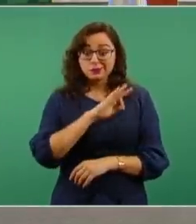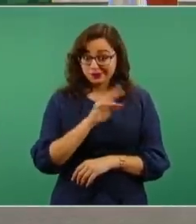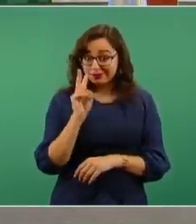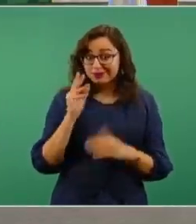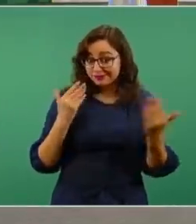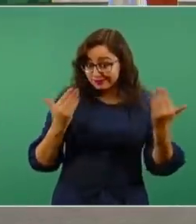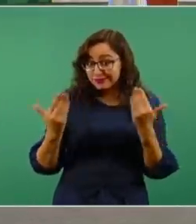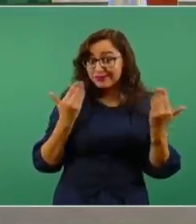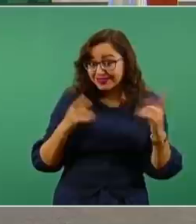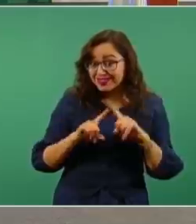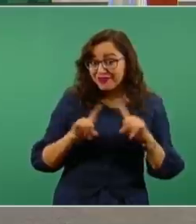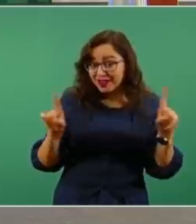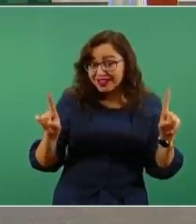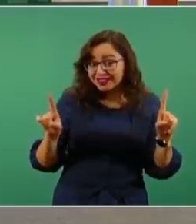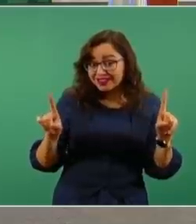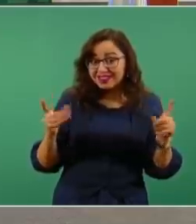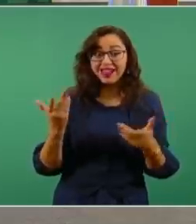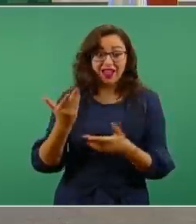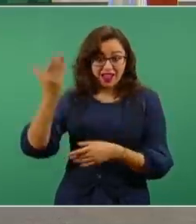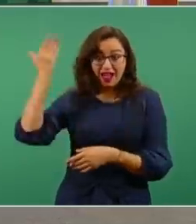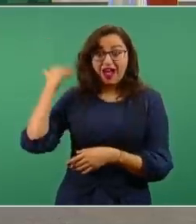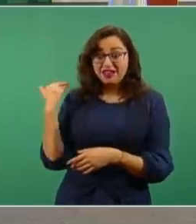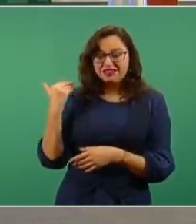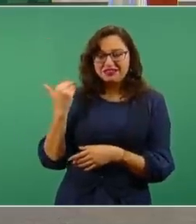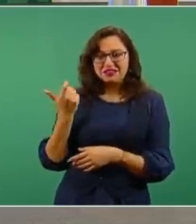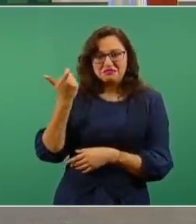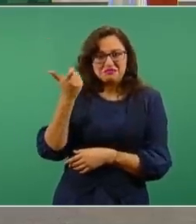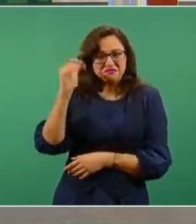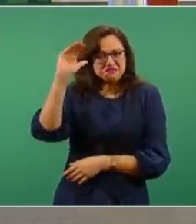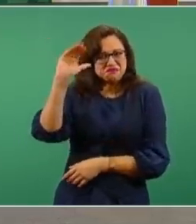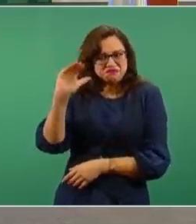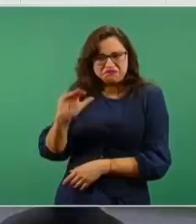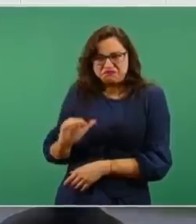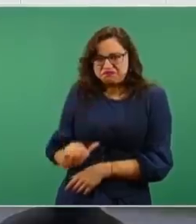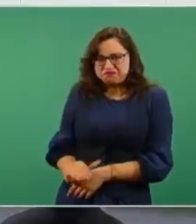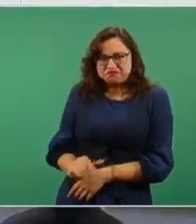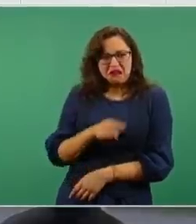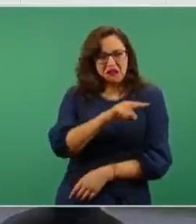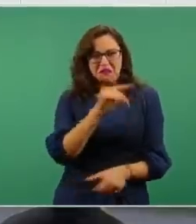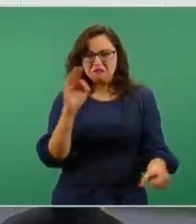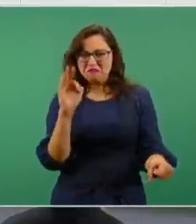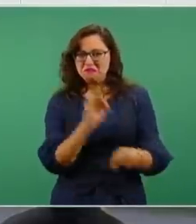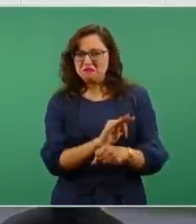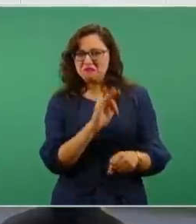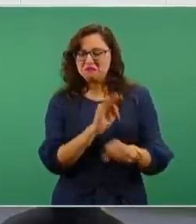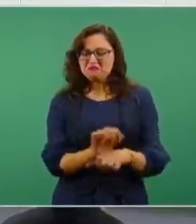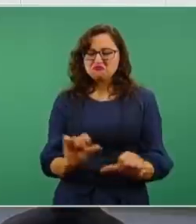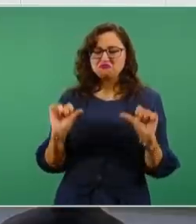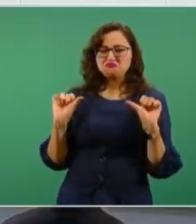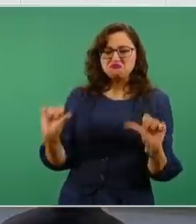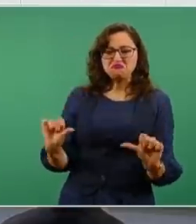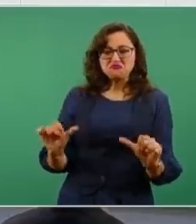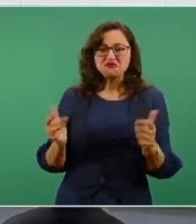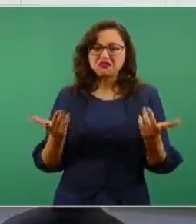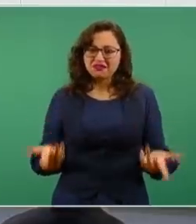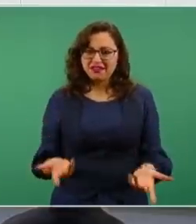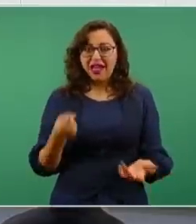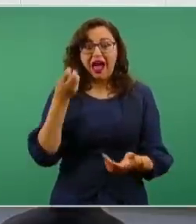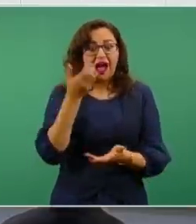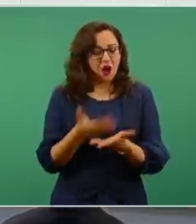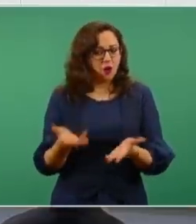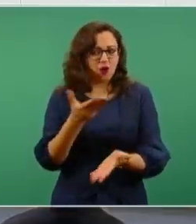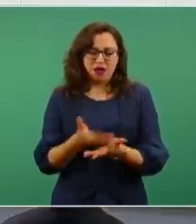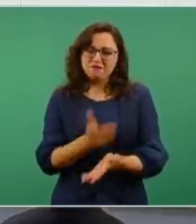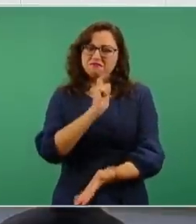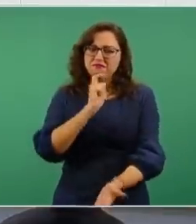lo que estaban pagando anteriormente. Este es otro de los cambios que se da en el nuevo acuerdo. La siguiente,